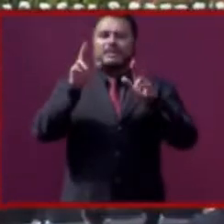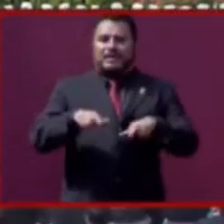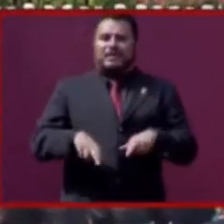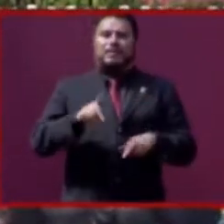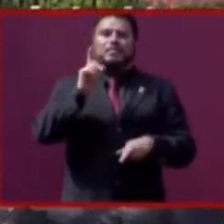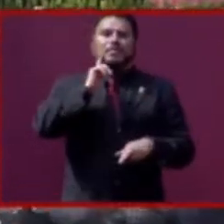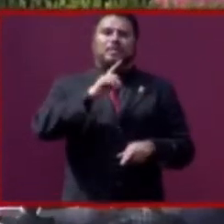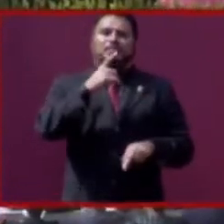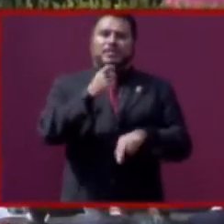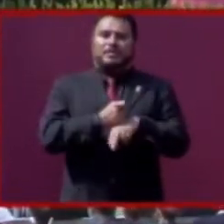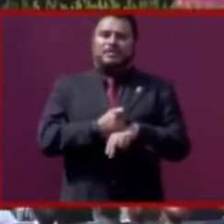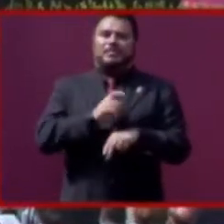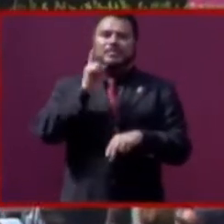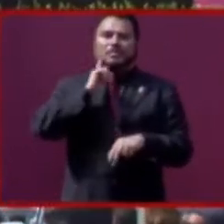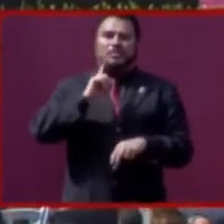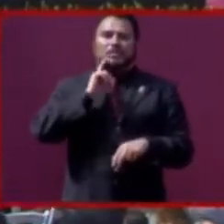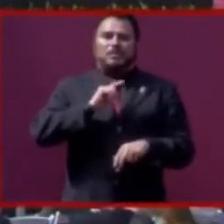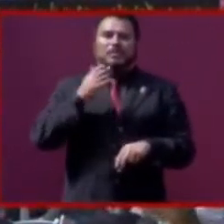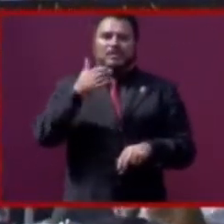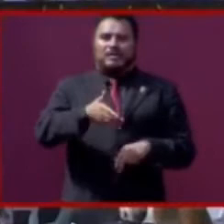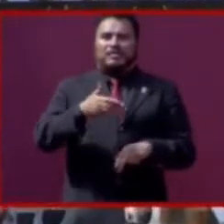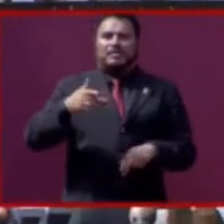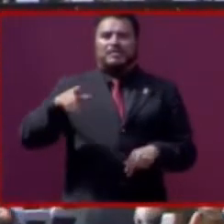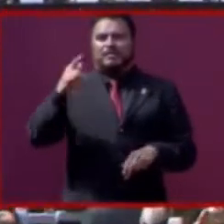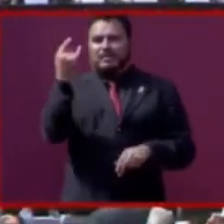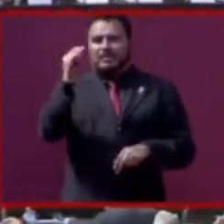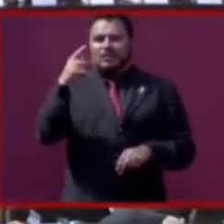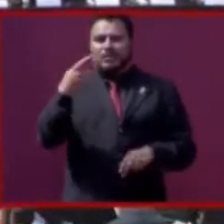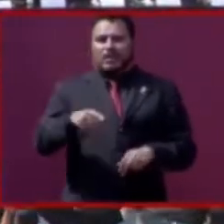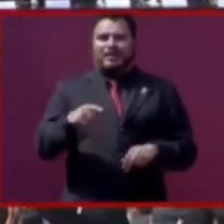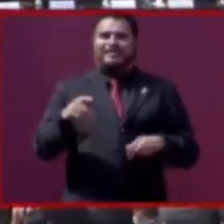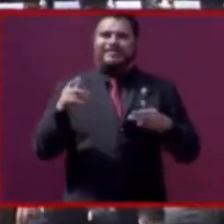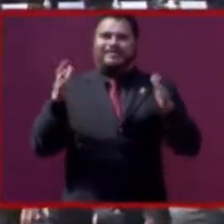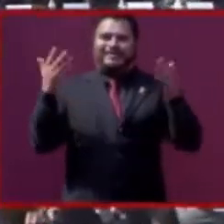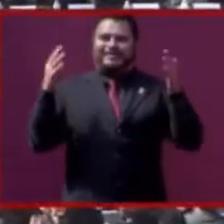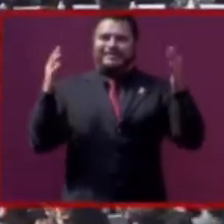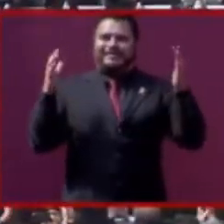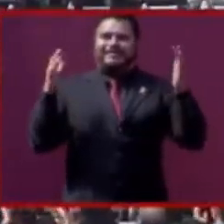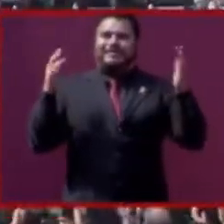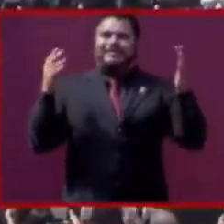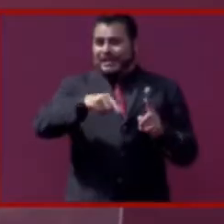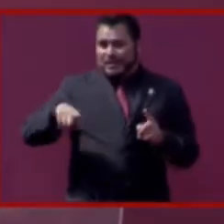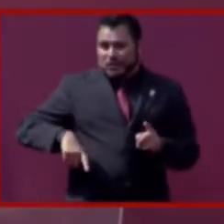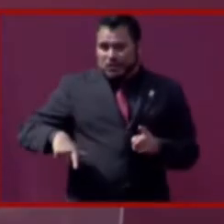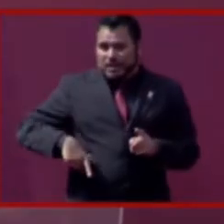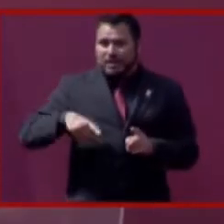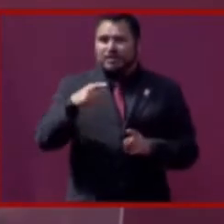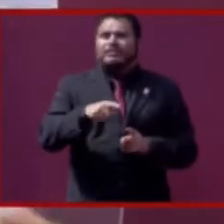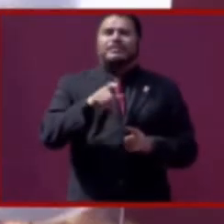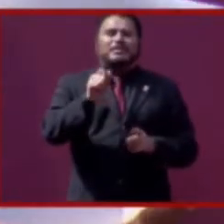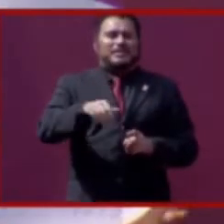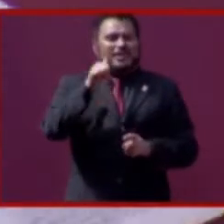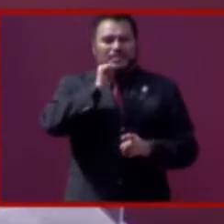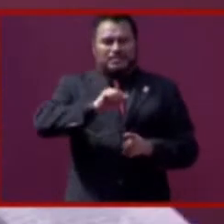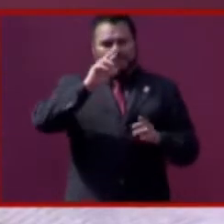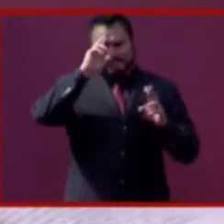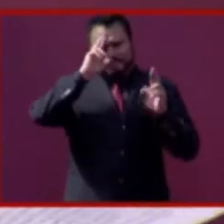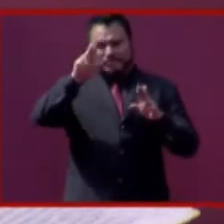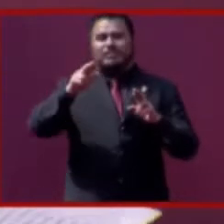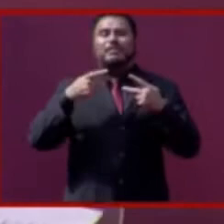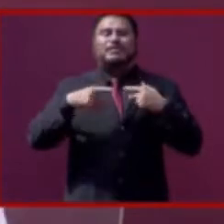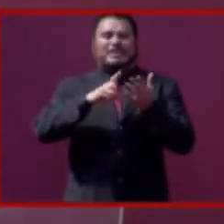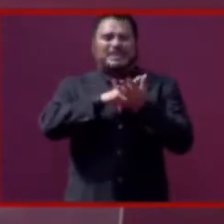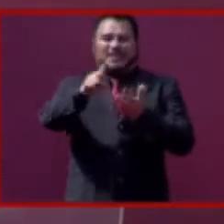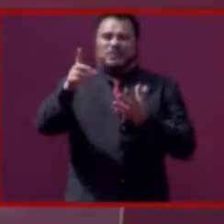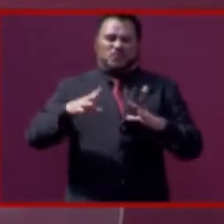la primera alcaldesa electa de Tijuana. Este ayuntamiento respetará siempre los derechos